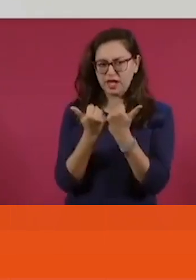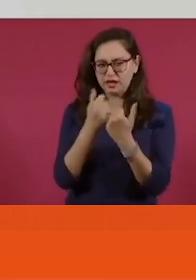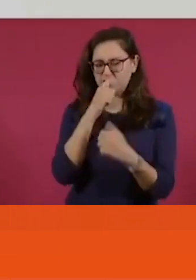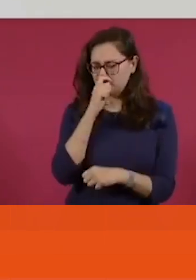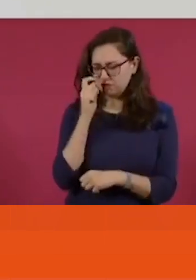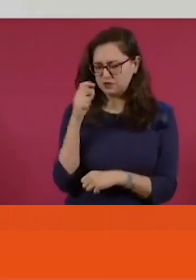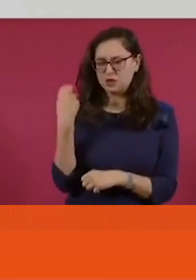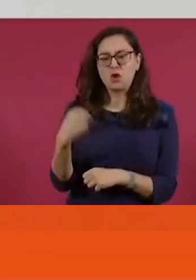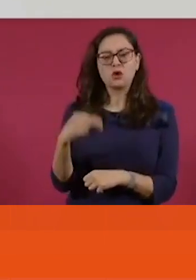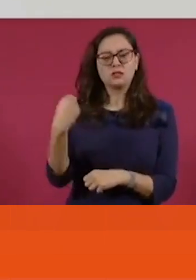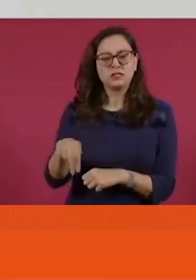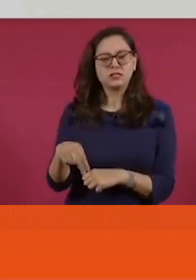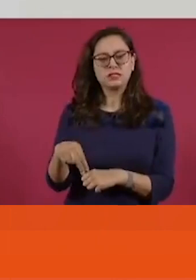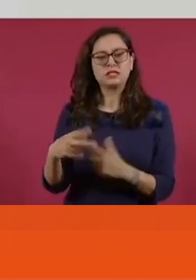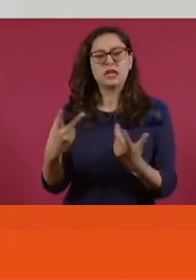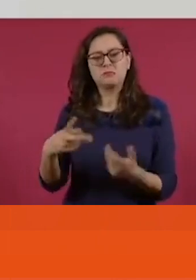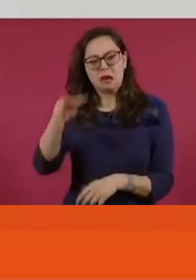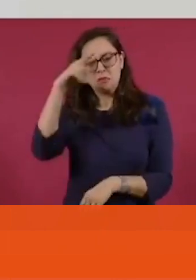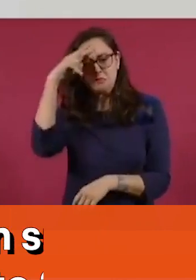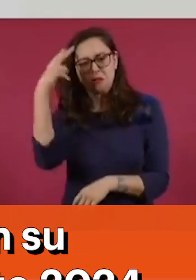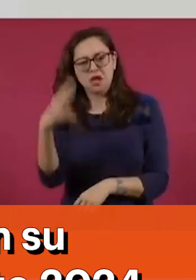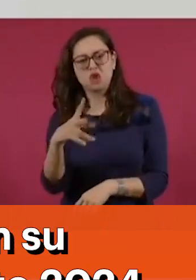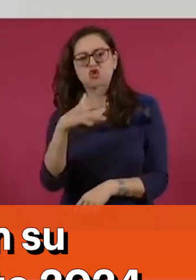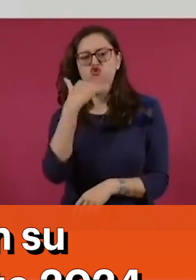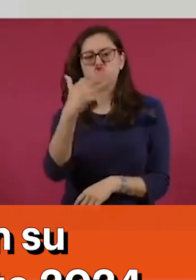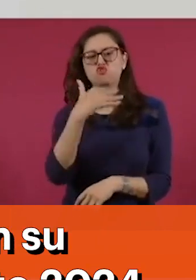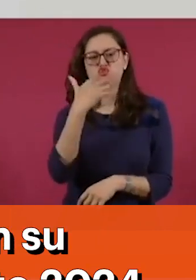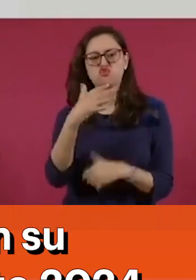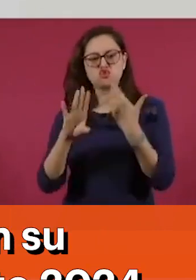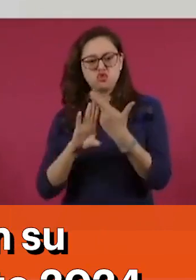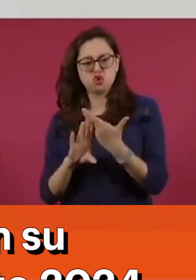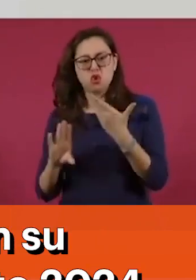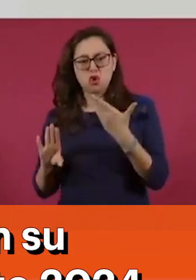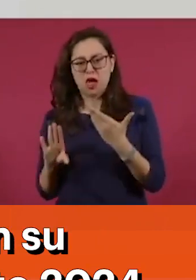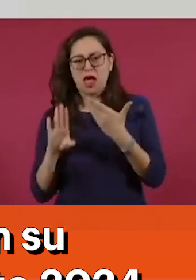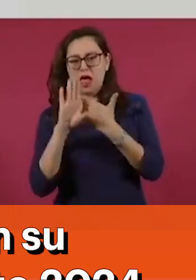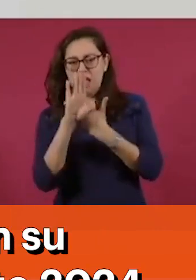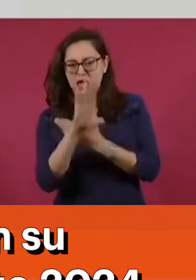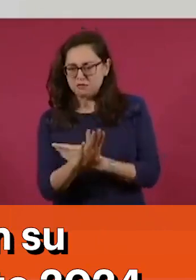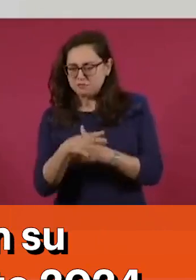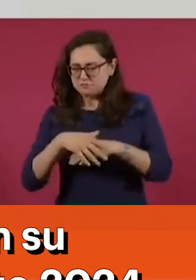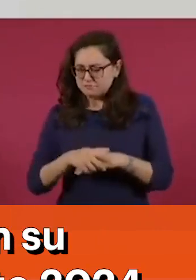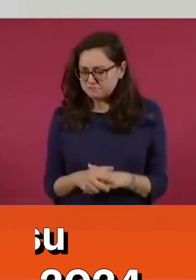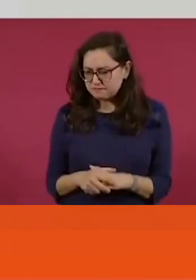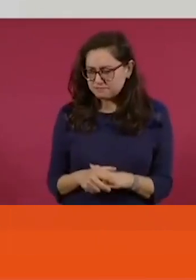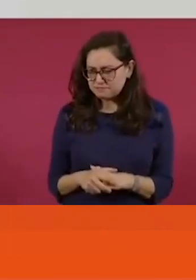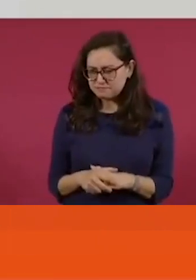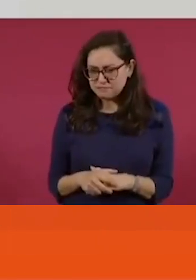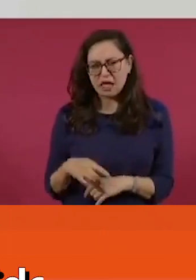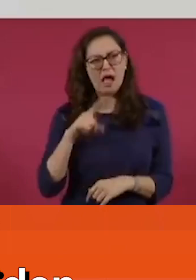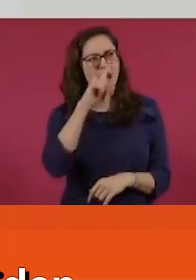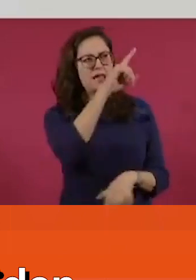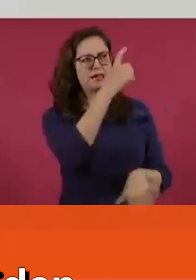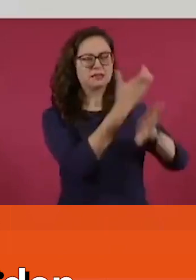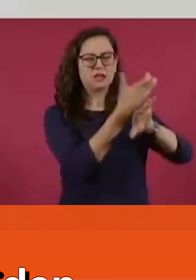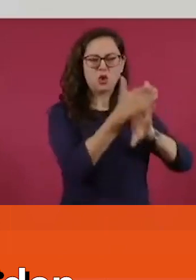han mantenido una actitud a todas luces